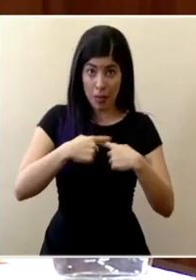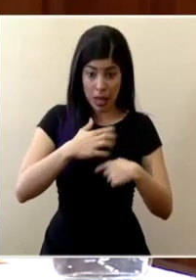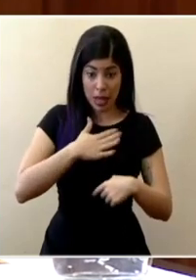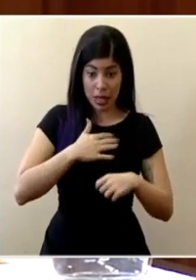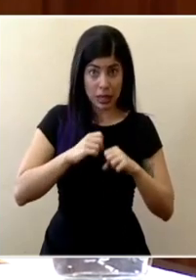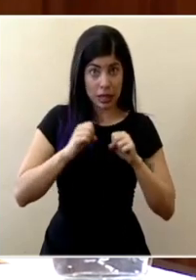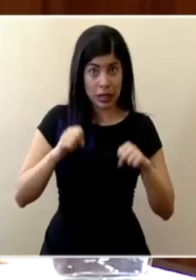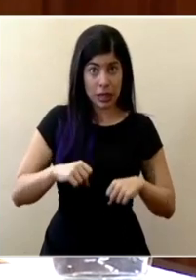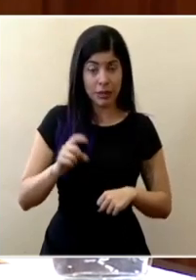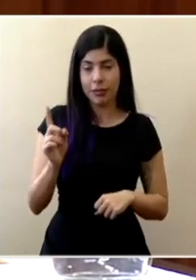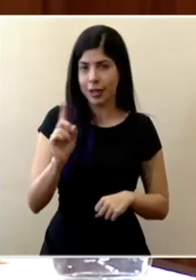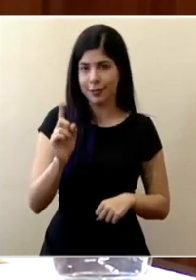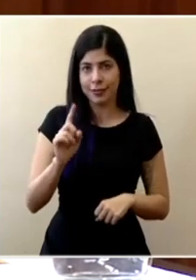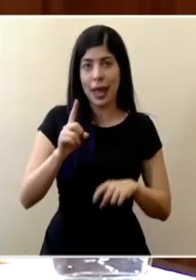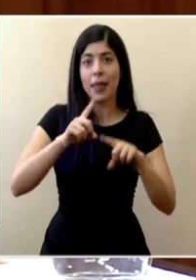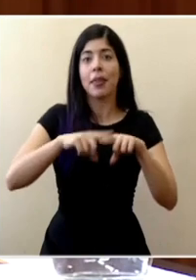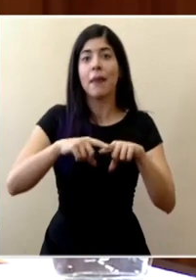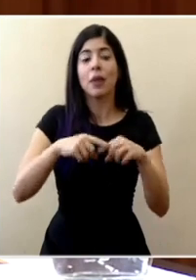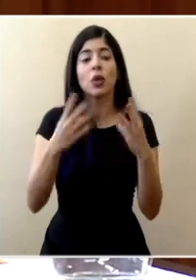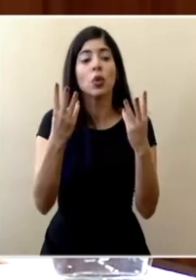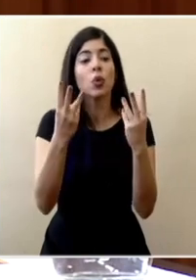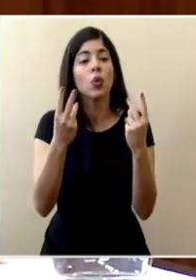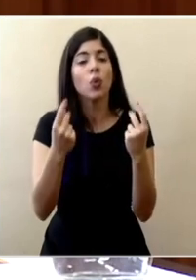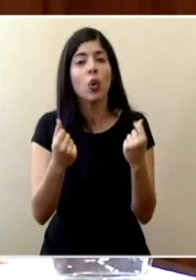reitero depende del pico